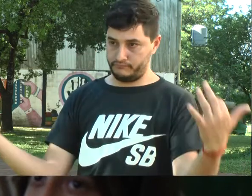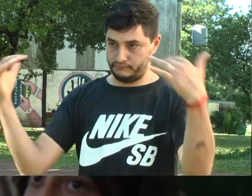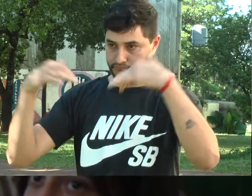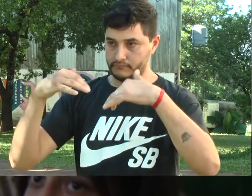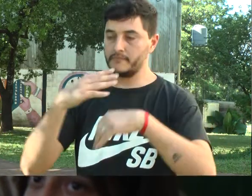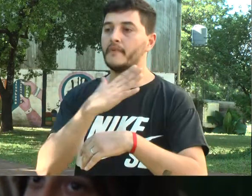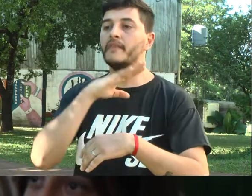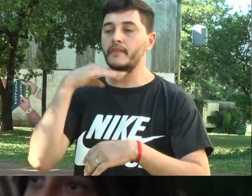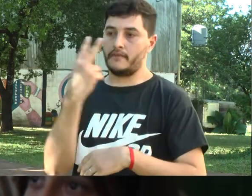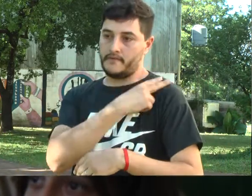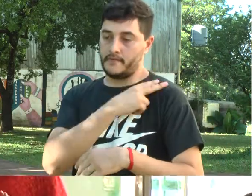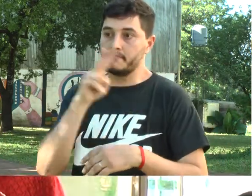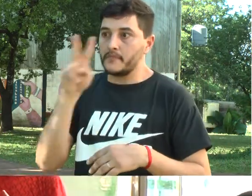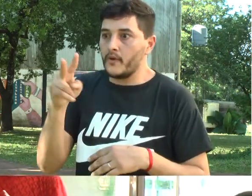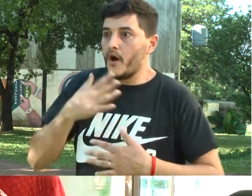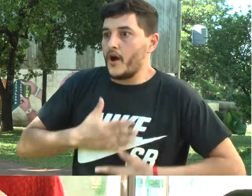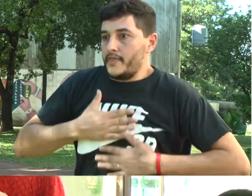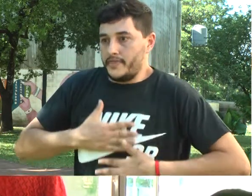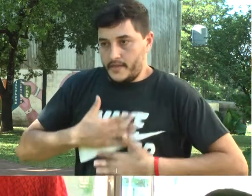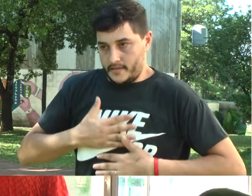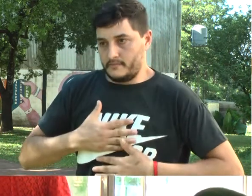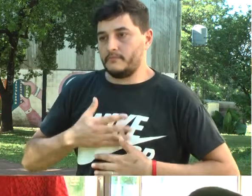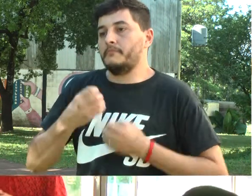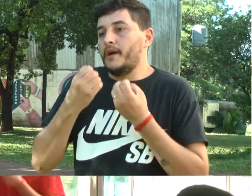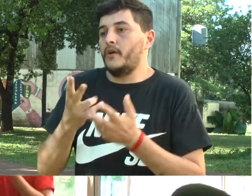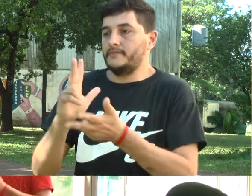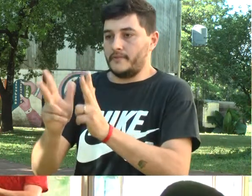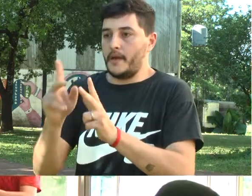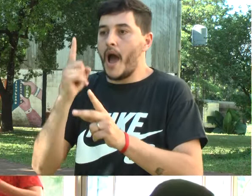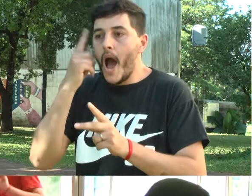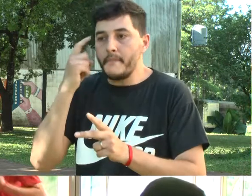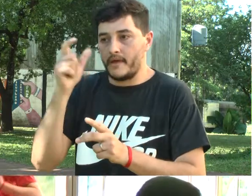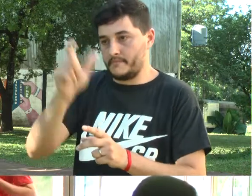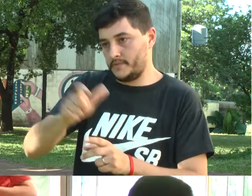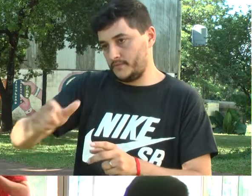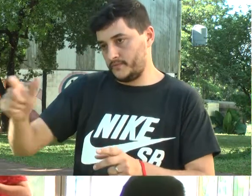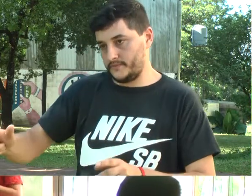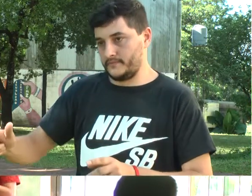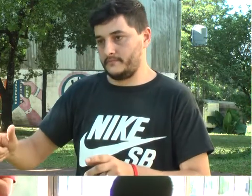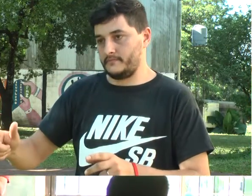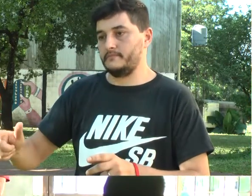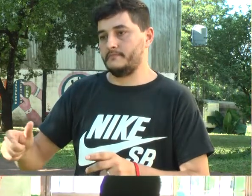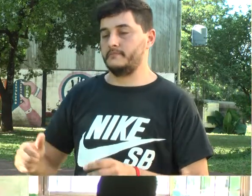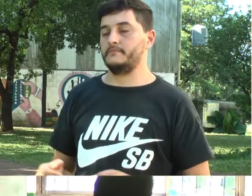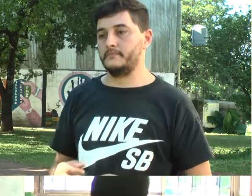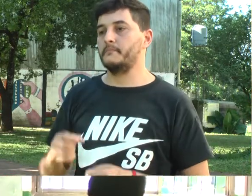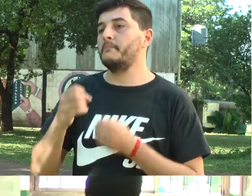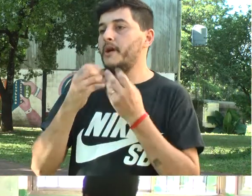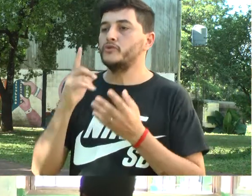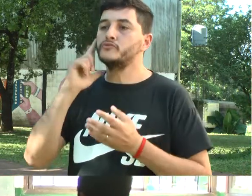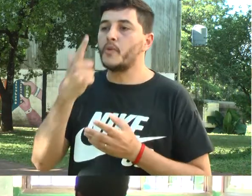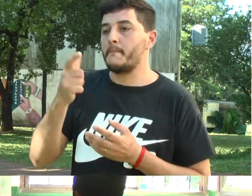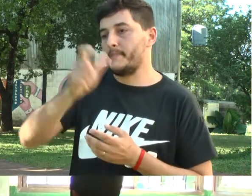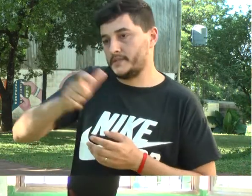Empezamos a venir los sordos a la facultad gracias al apoyo de Juan. Ahí fue el primer paso, el